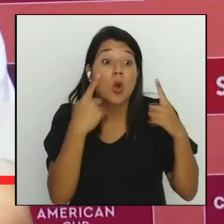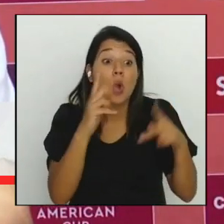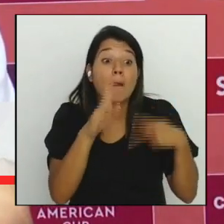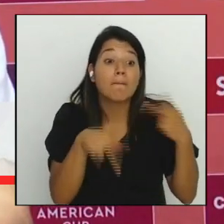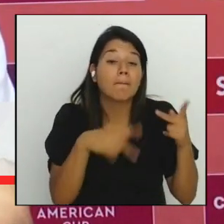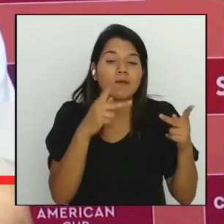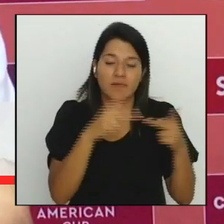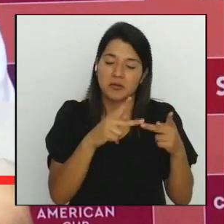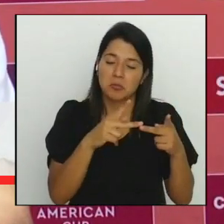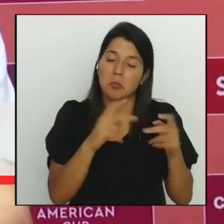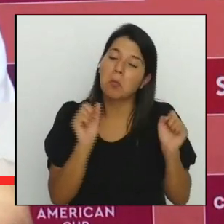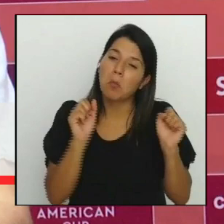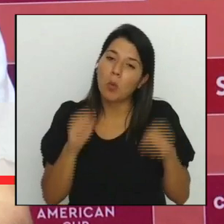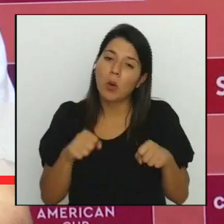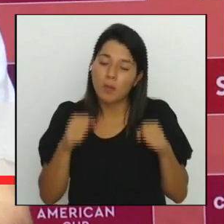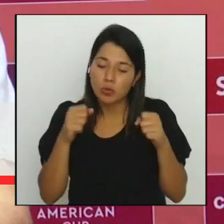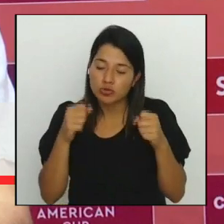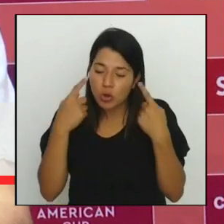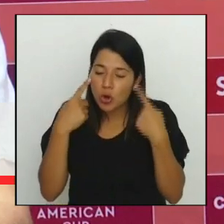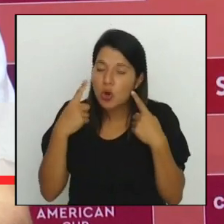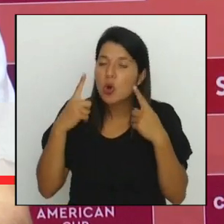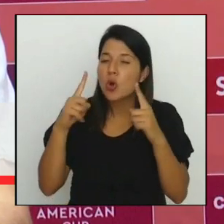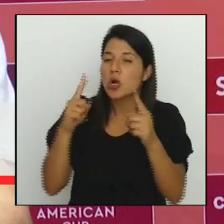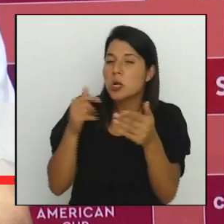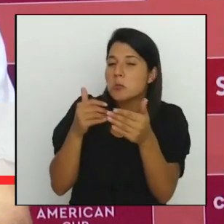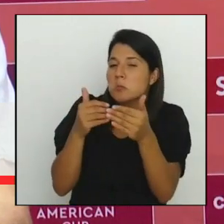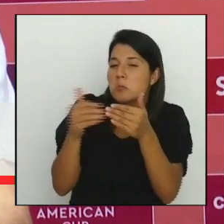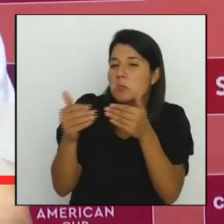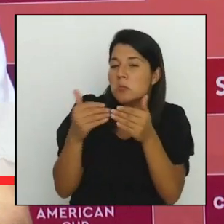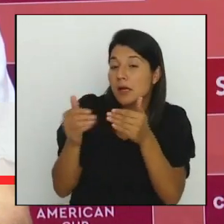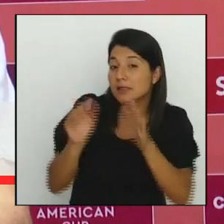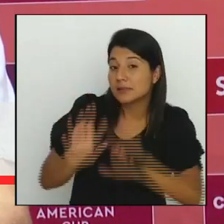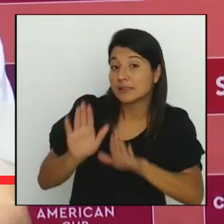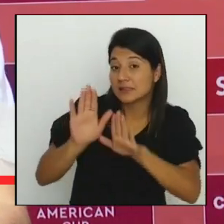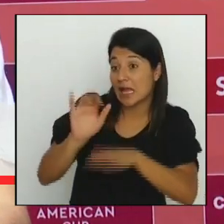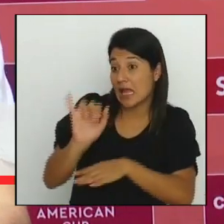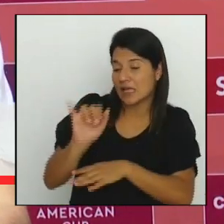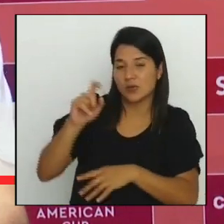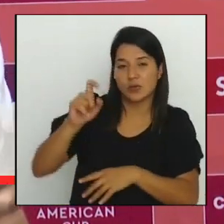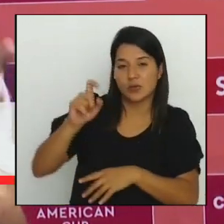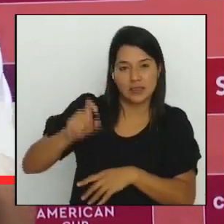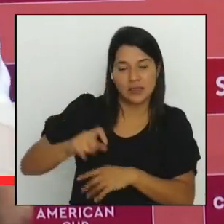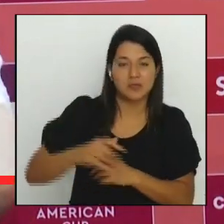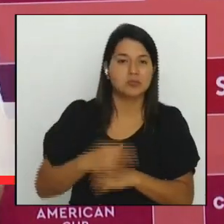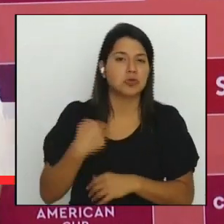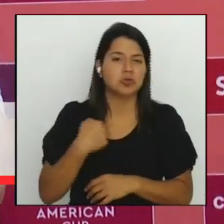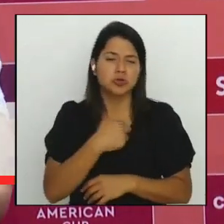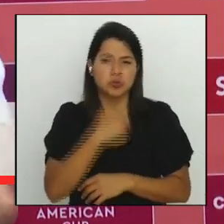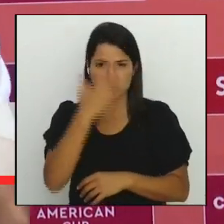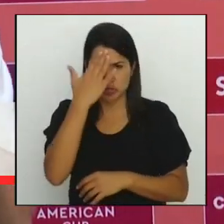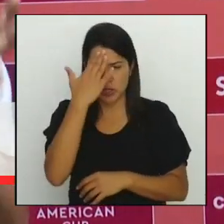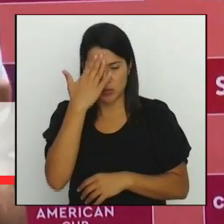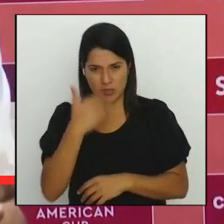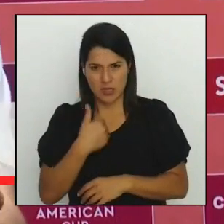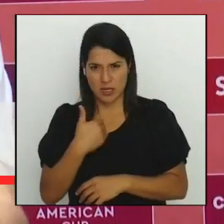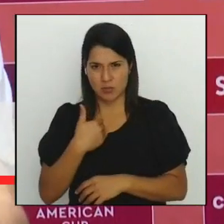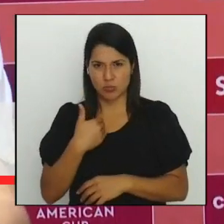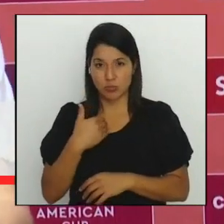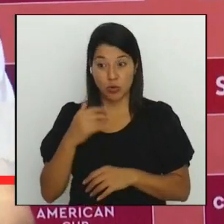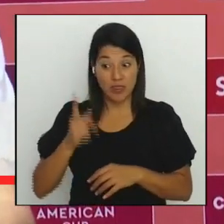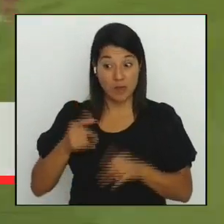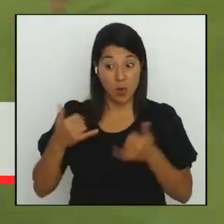podemos intentar rozar la excelencia y eso es lo que ocupamos sabemos que tenemos un gran equipo al frente y no va a ser